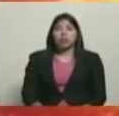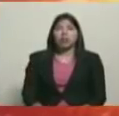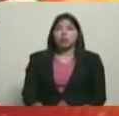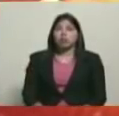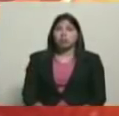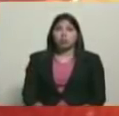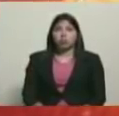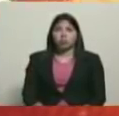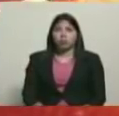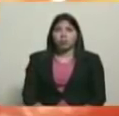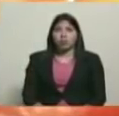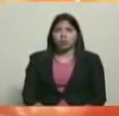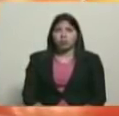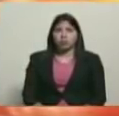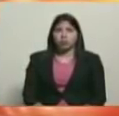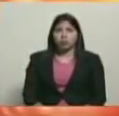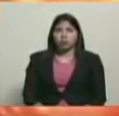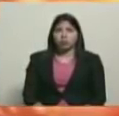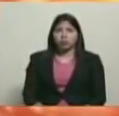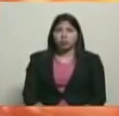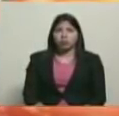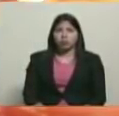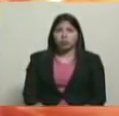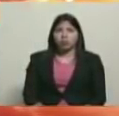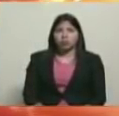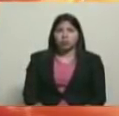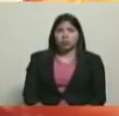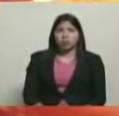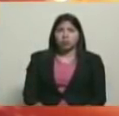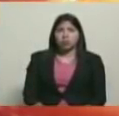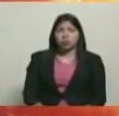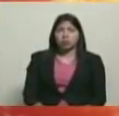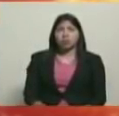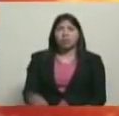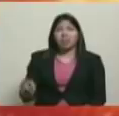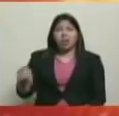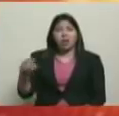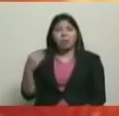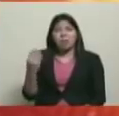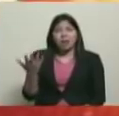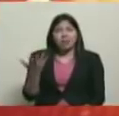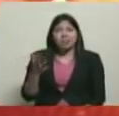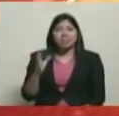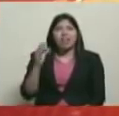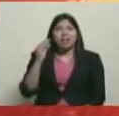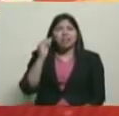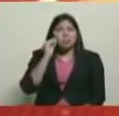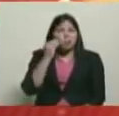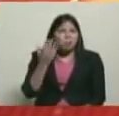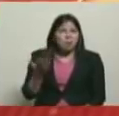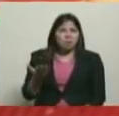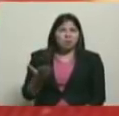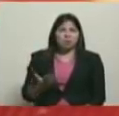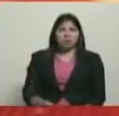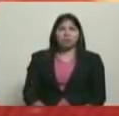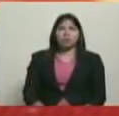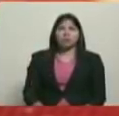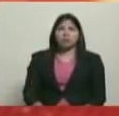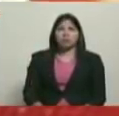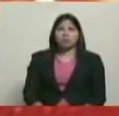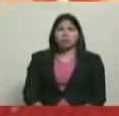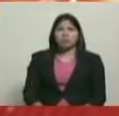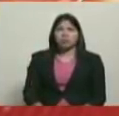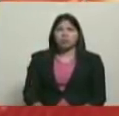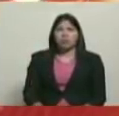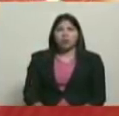convocatorias cada una. Casi que a niveles ridículos de decir, no, no me dejaron llegar a Barquisimete. Oye, estaba en Barquisimete. Lo